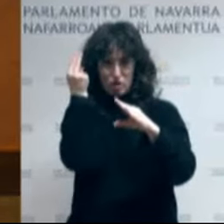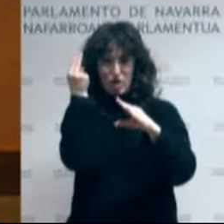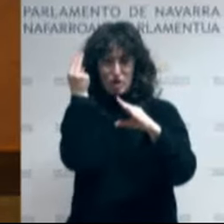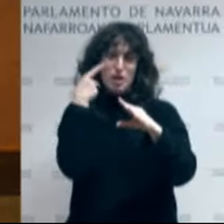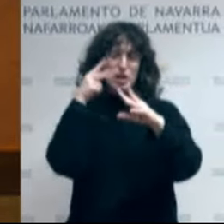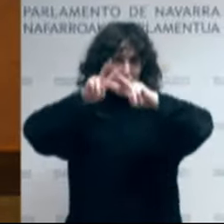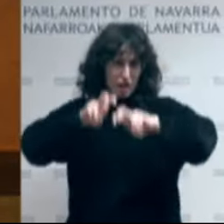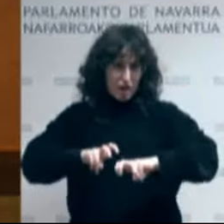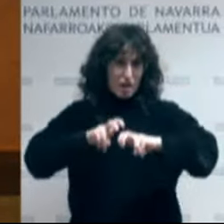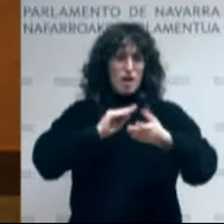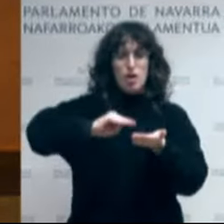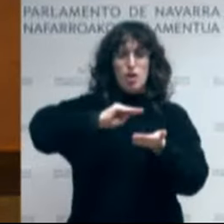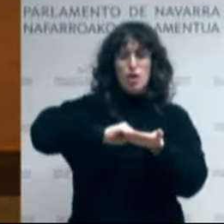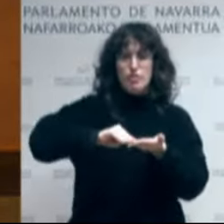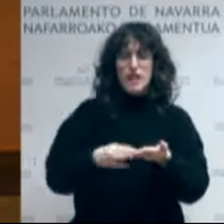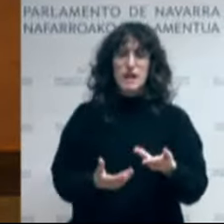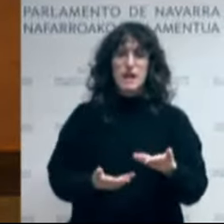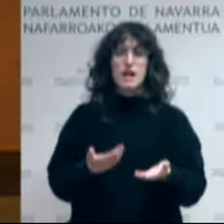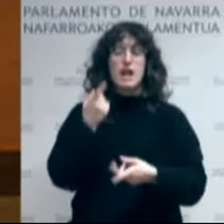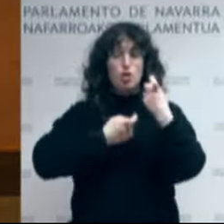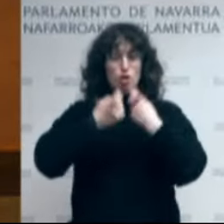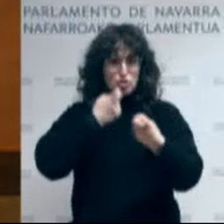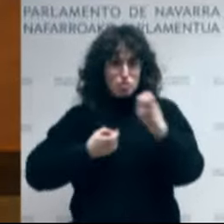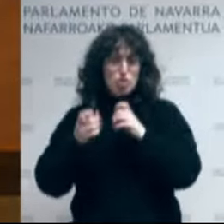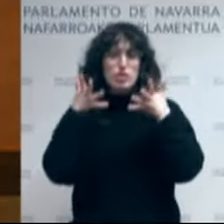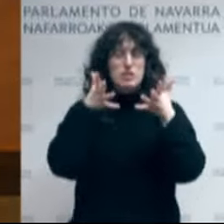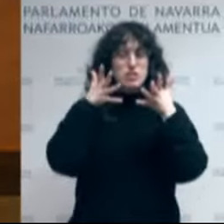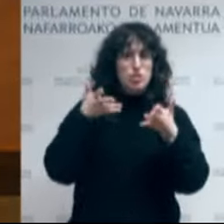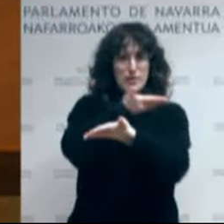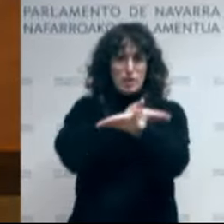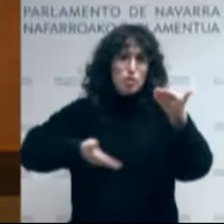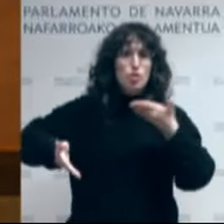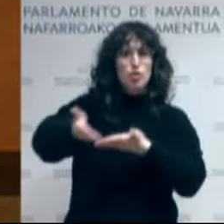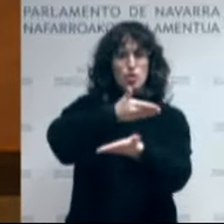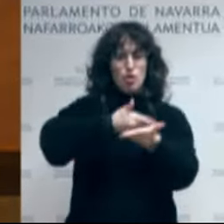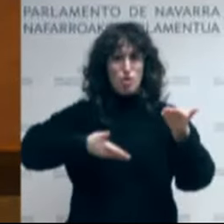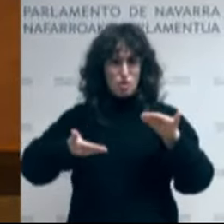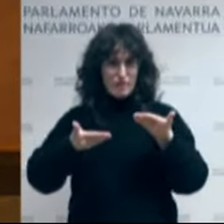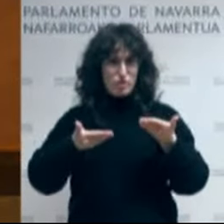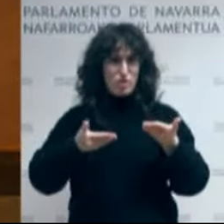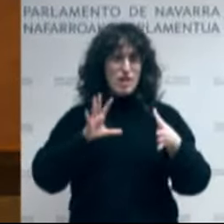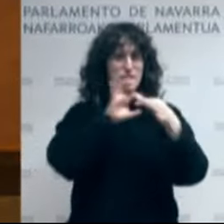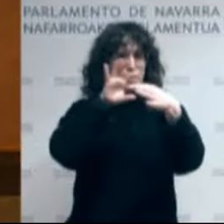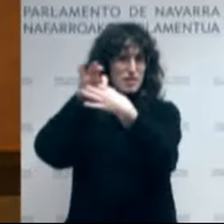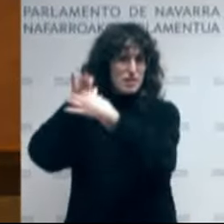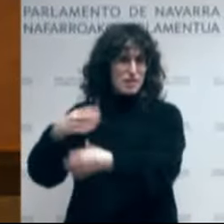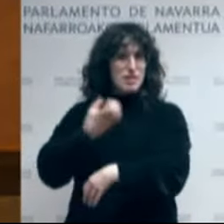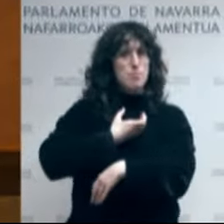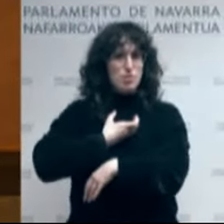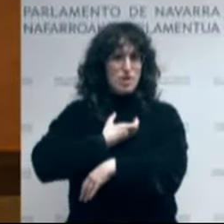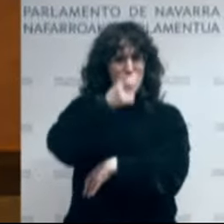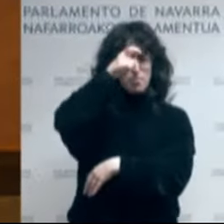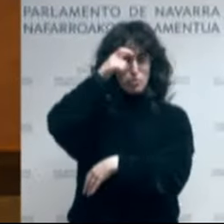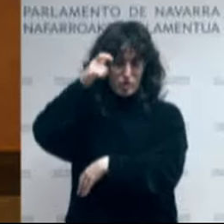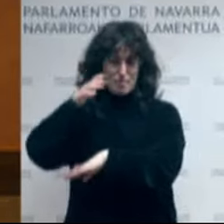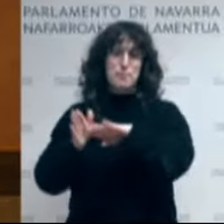aholkularitzarako, eta udal eta kontzeju enfedera seoarekin lanquiden zan aritzeko. En el ámbito de la